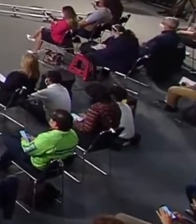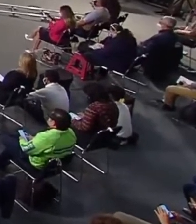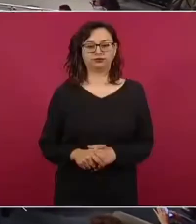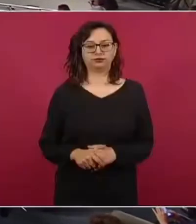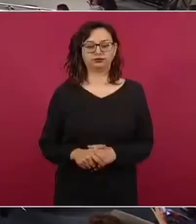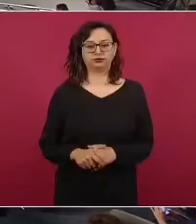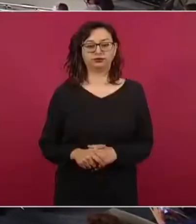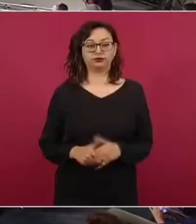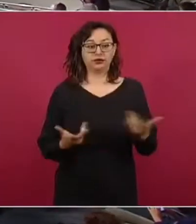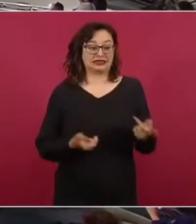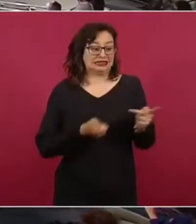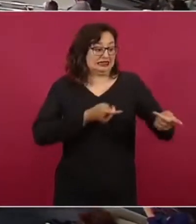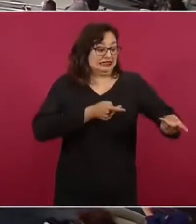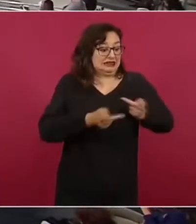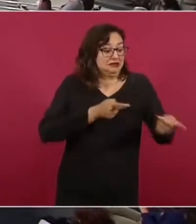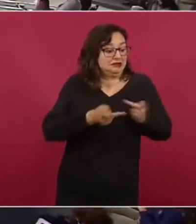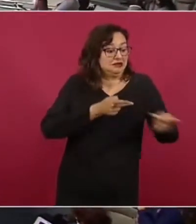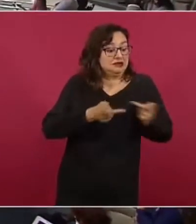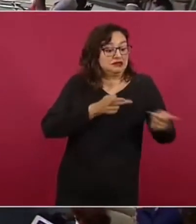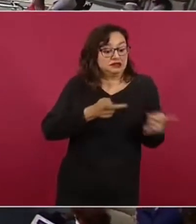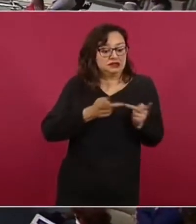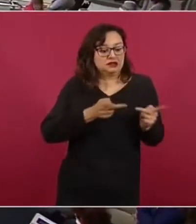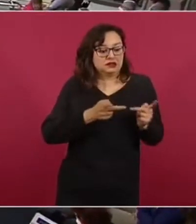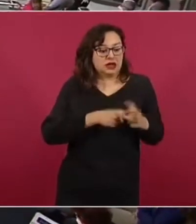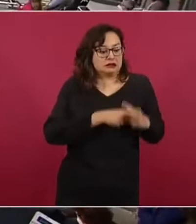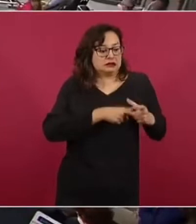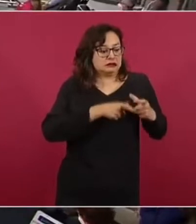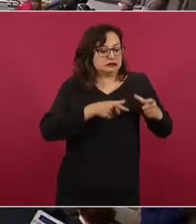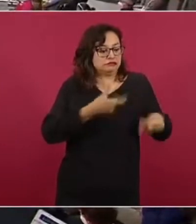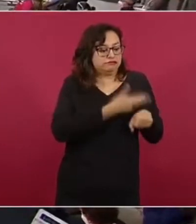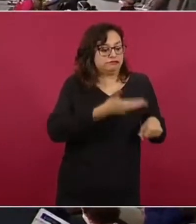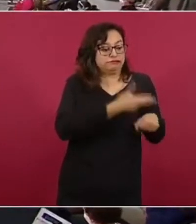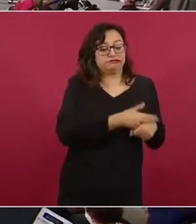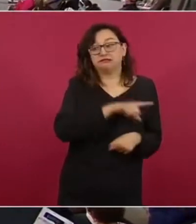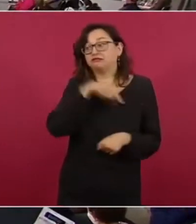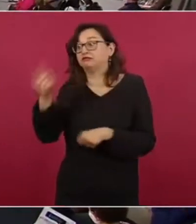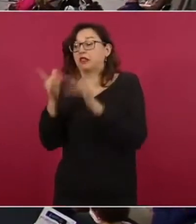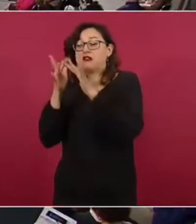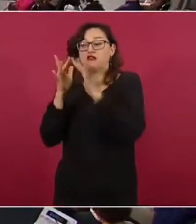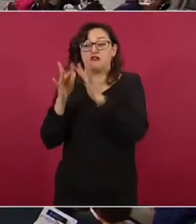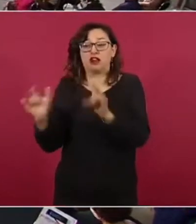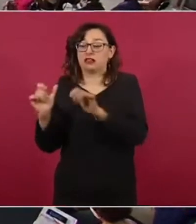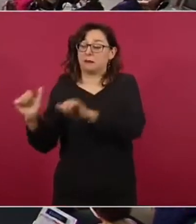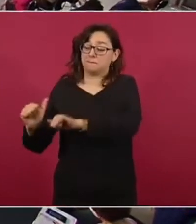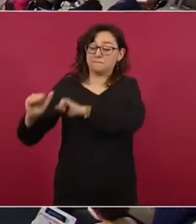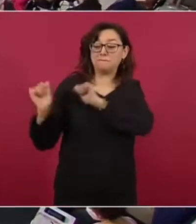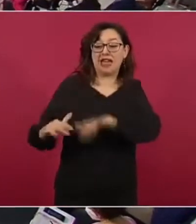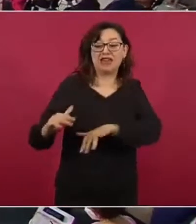Ya con más fuerza militar, pues